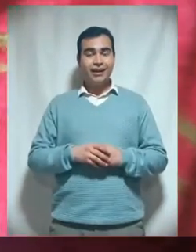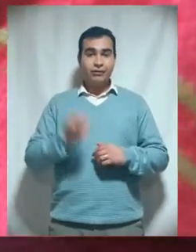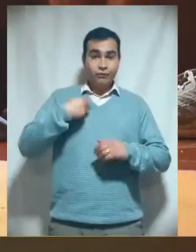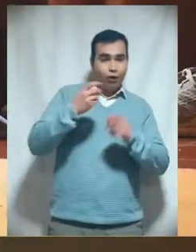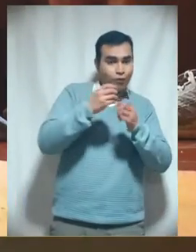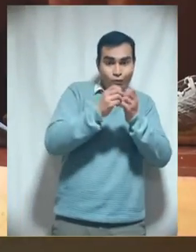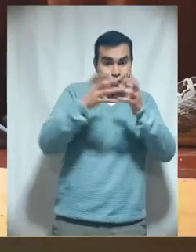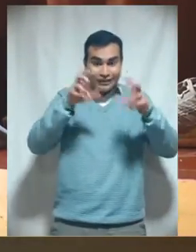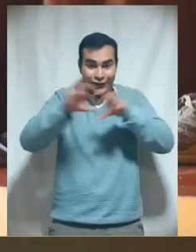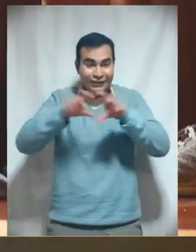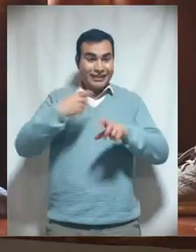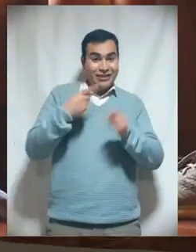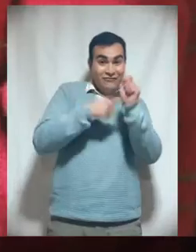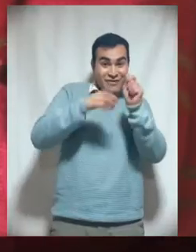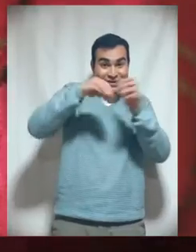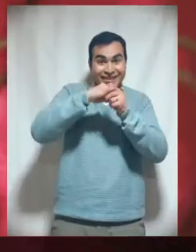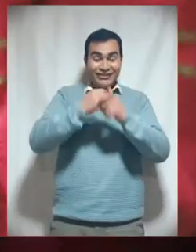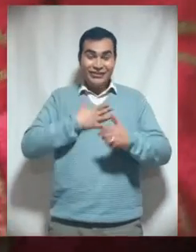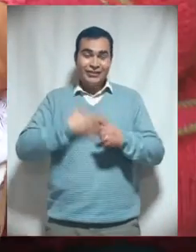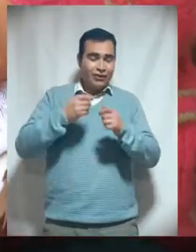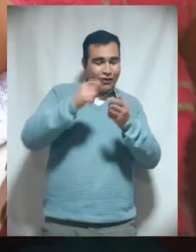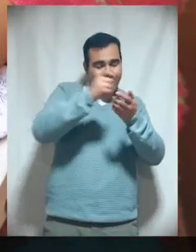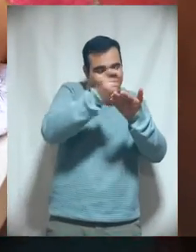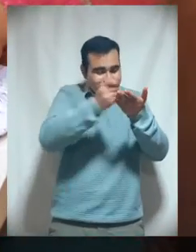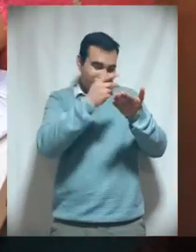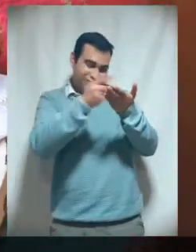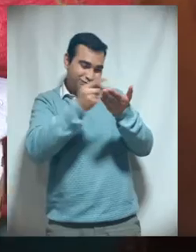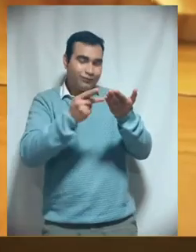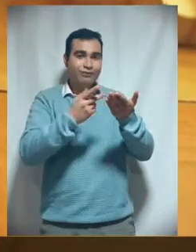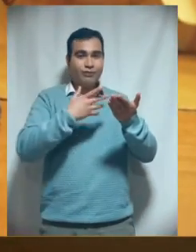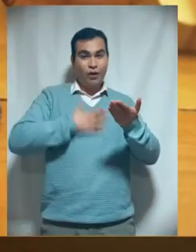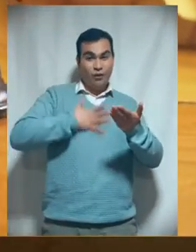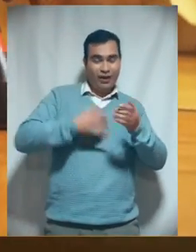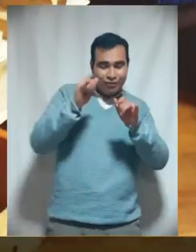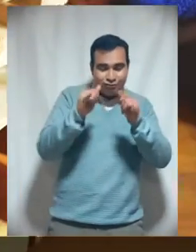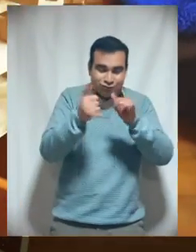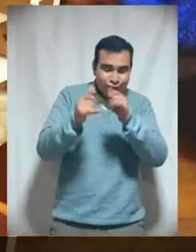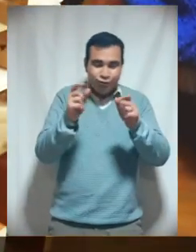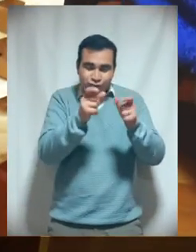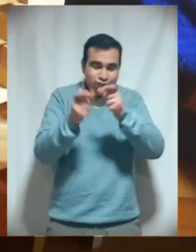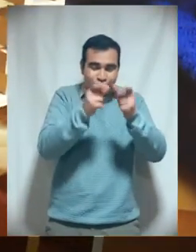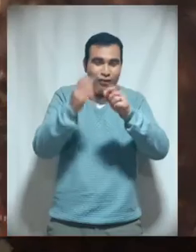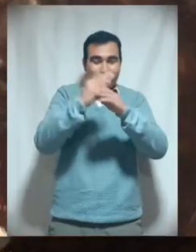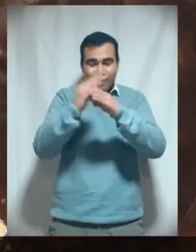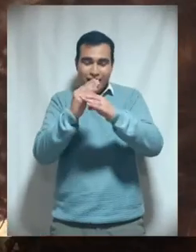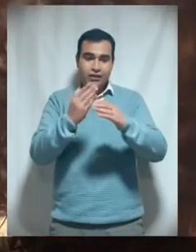Hice muchas cosas con mi familia. Pinté, dibujé, jugué con las maderitas,